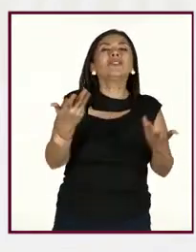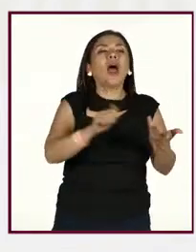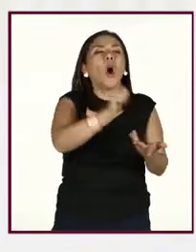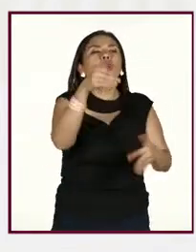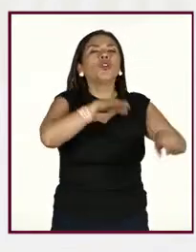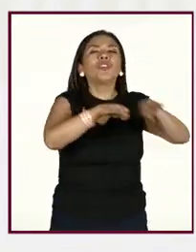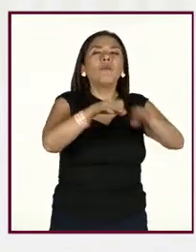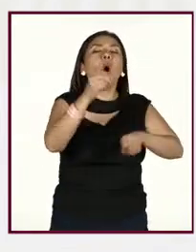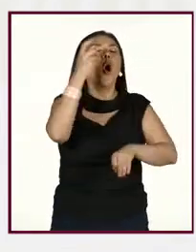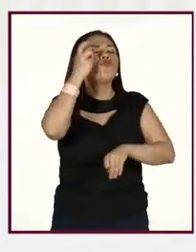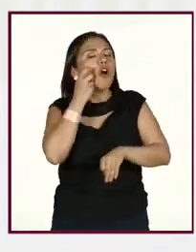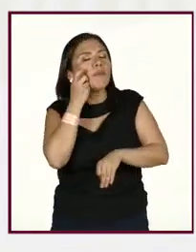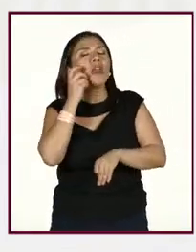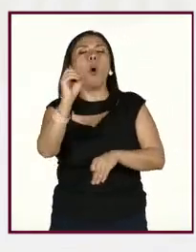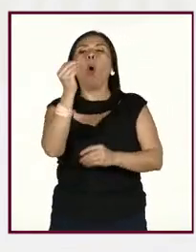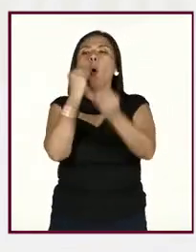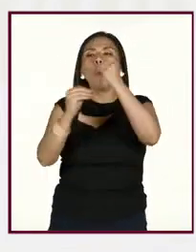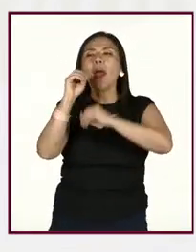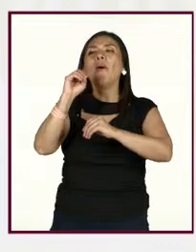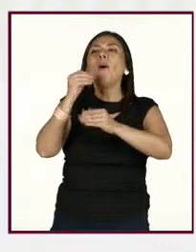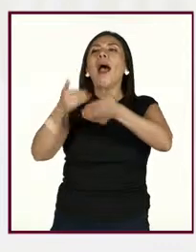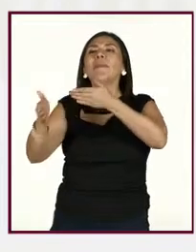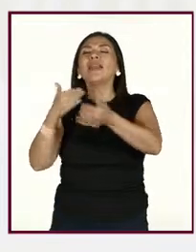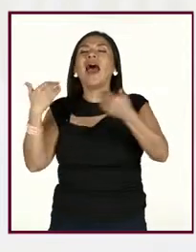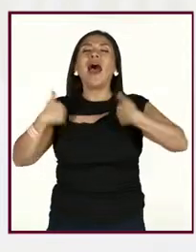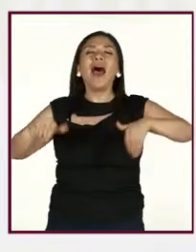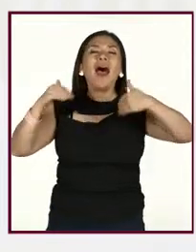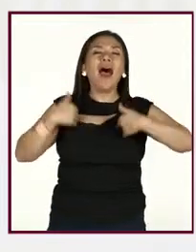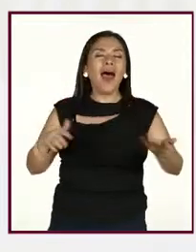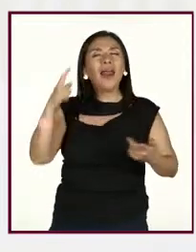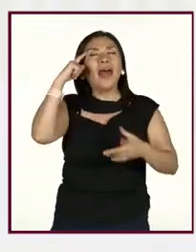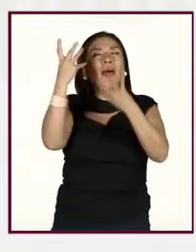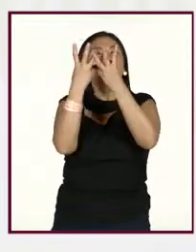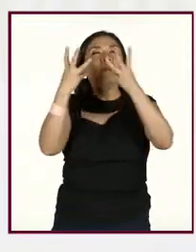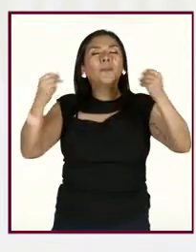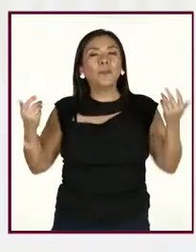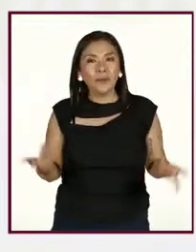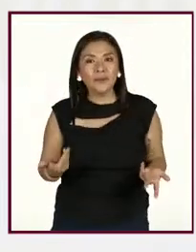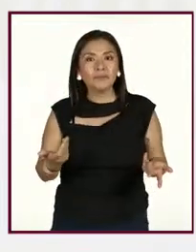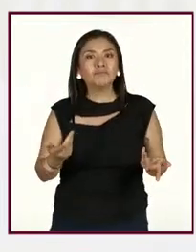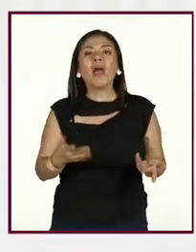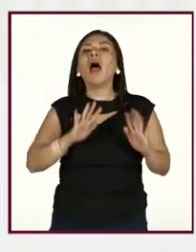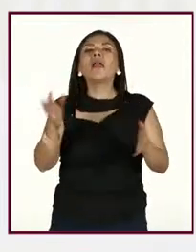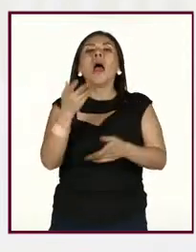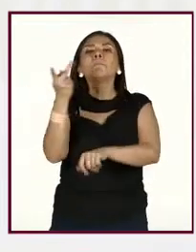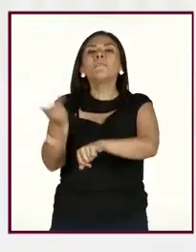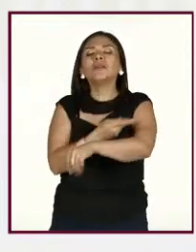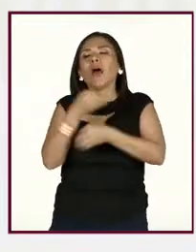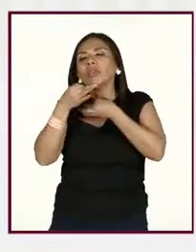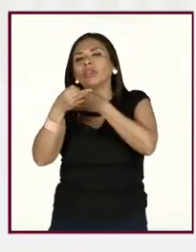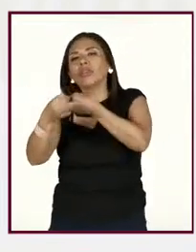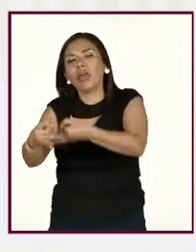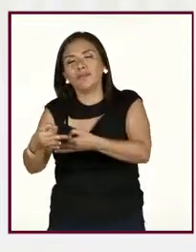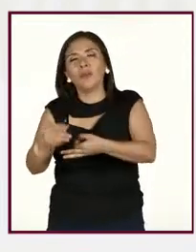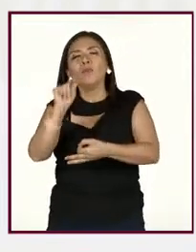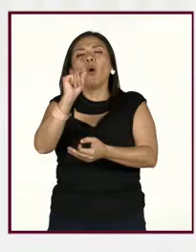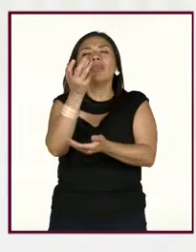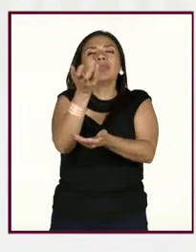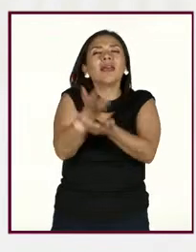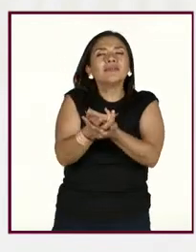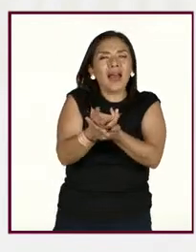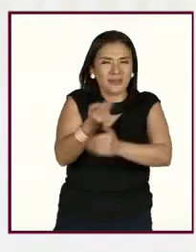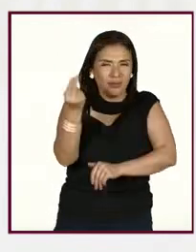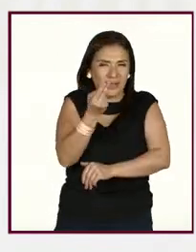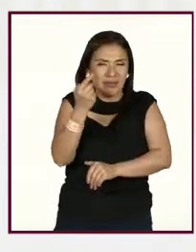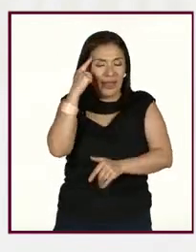o salirte a caminar tantito, a despejar, si es que tienes muchas cosas que hacer, ¿no? Lo que les mencionaba, hacer un descanso de